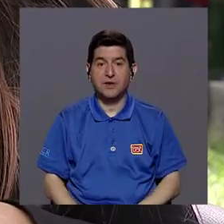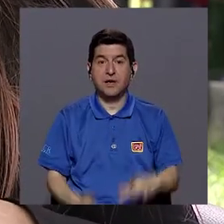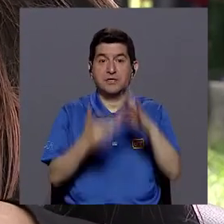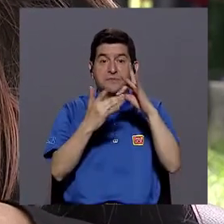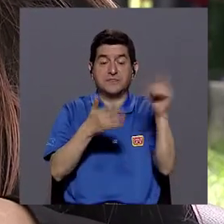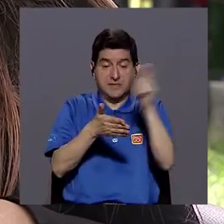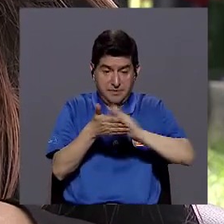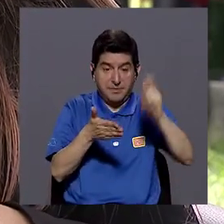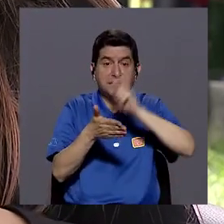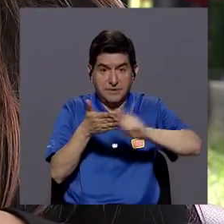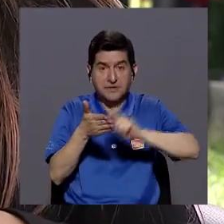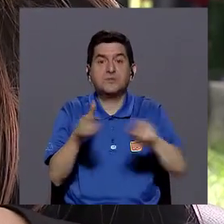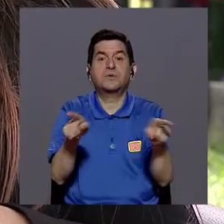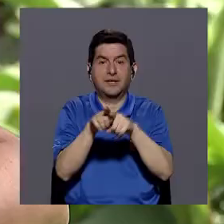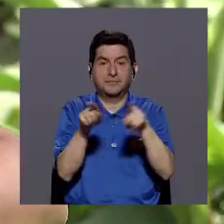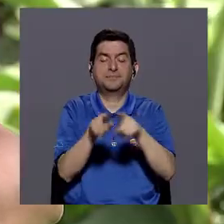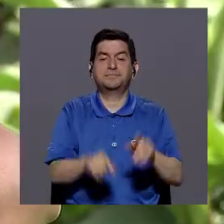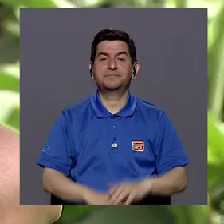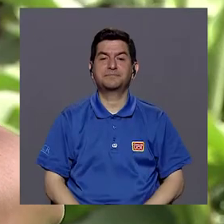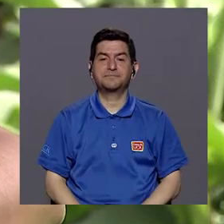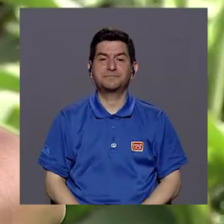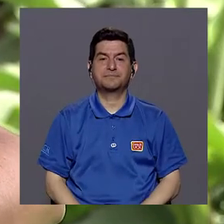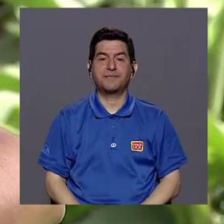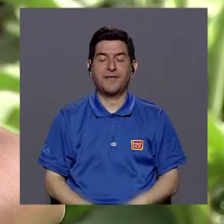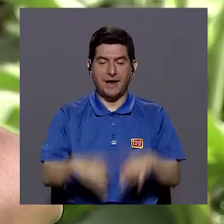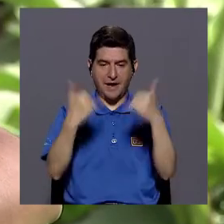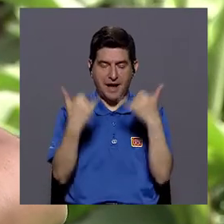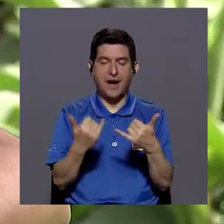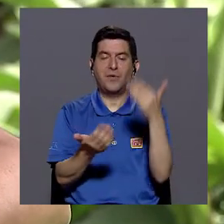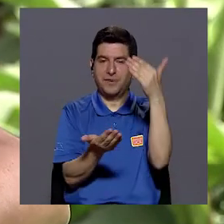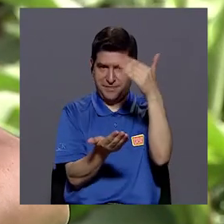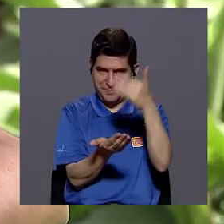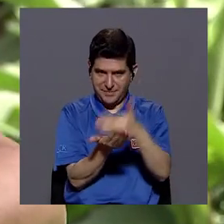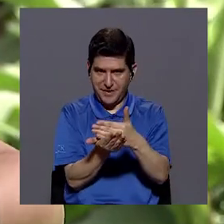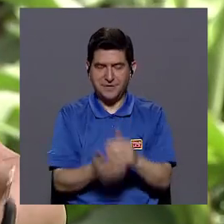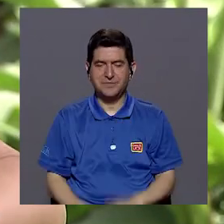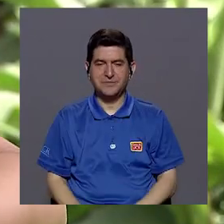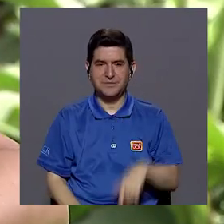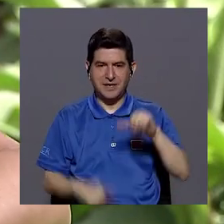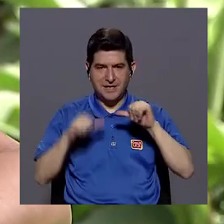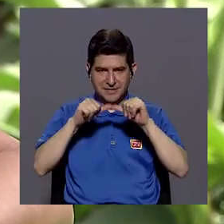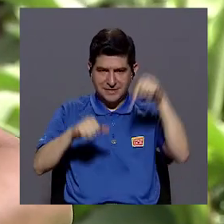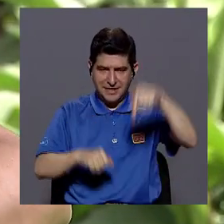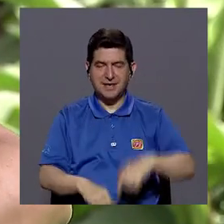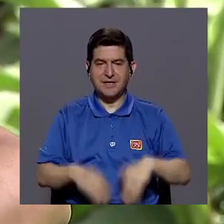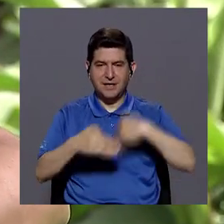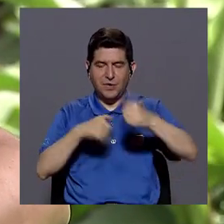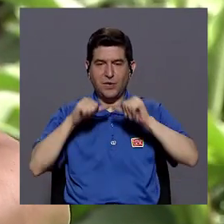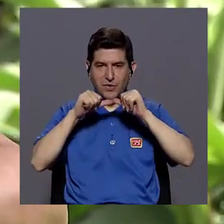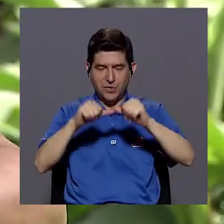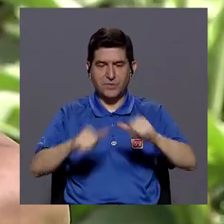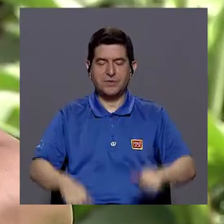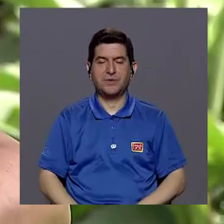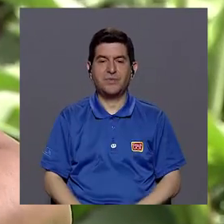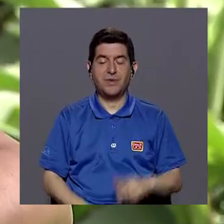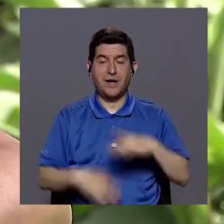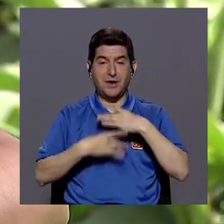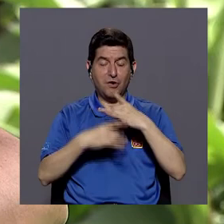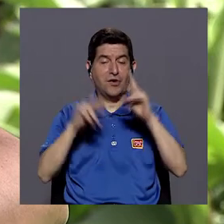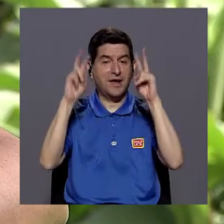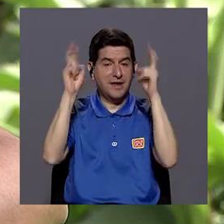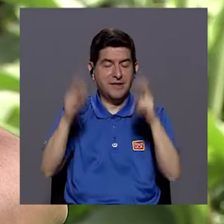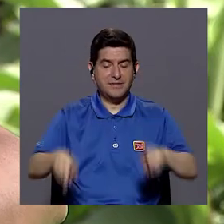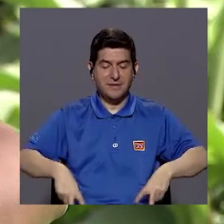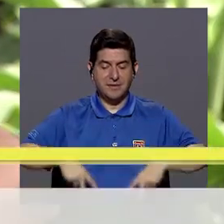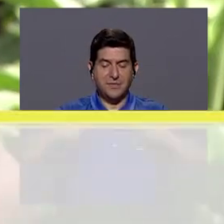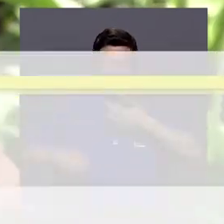la etapa escolar también. Bueno, es momento de hacer una pausa, quédese con nosotros y ya regresamos con más de este interesante